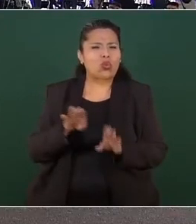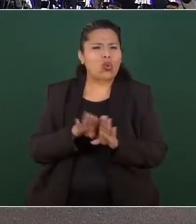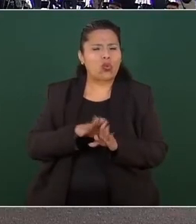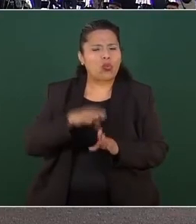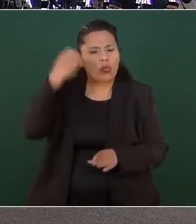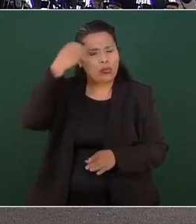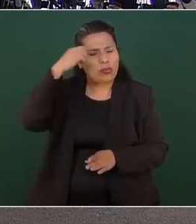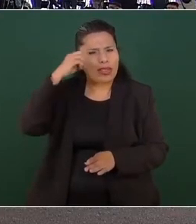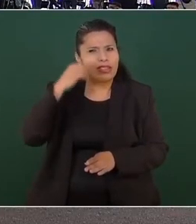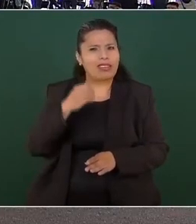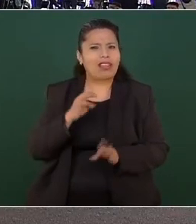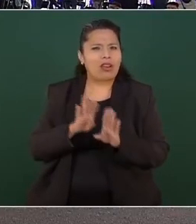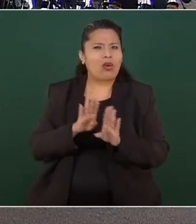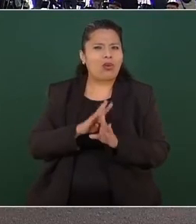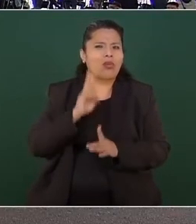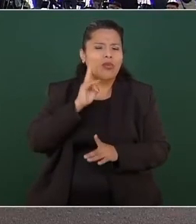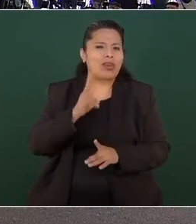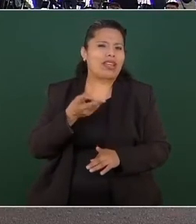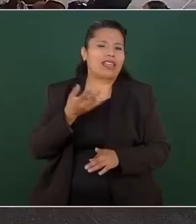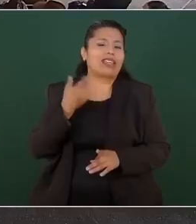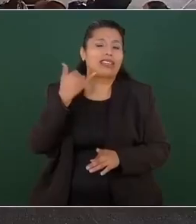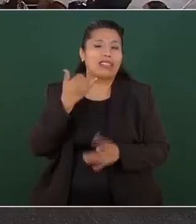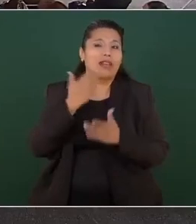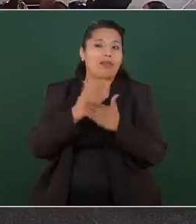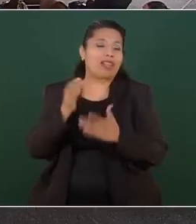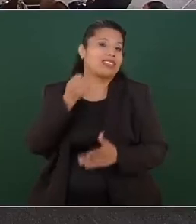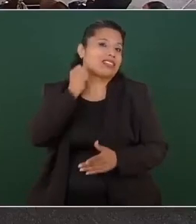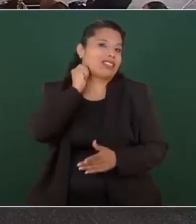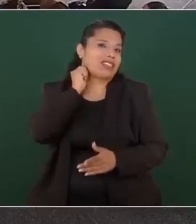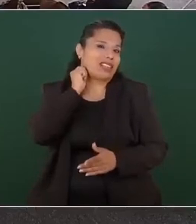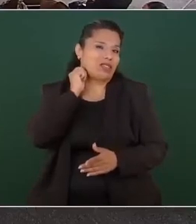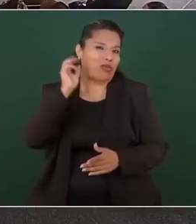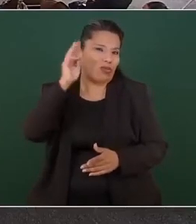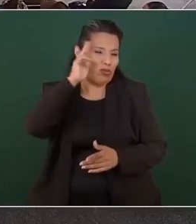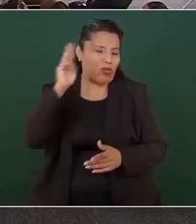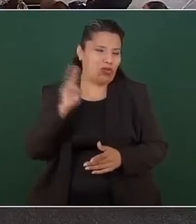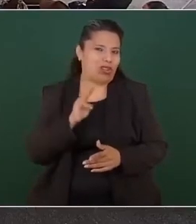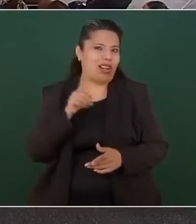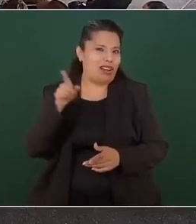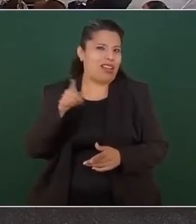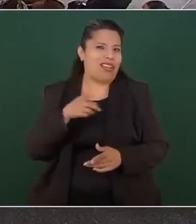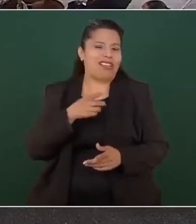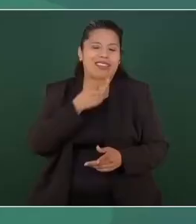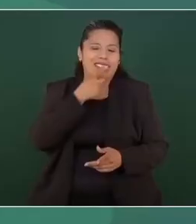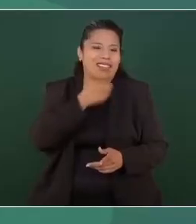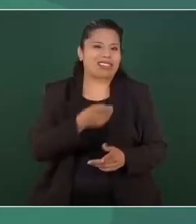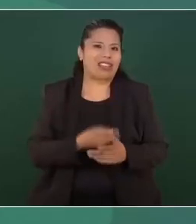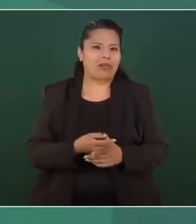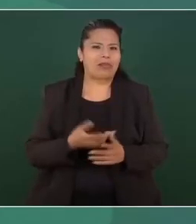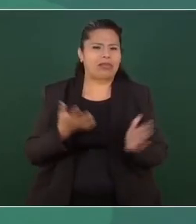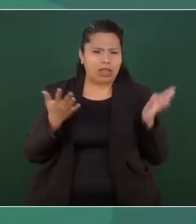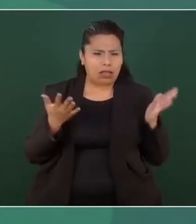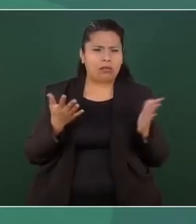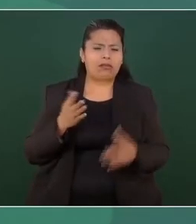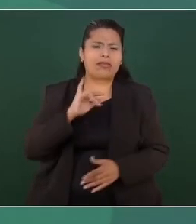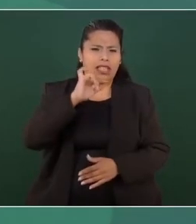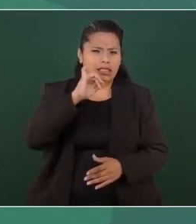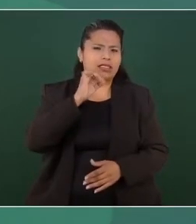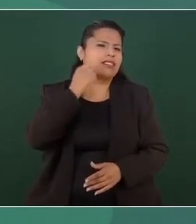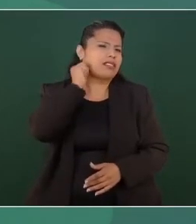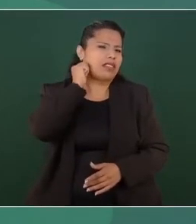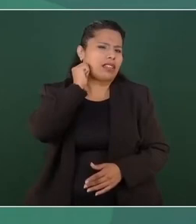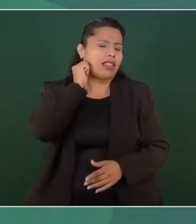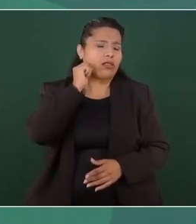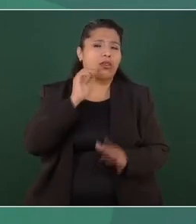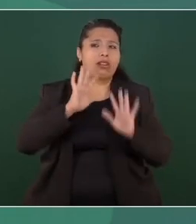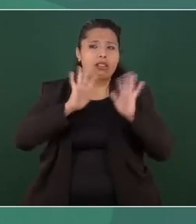senadores?, ¿cómo ve el caso del senador Monreal? Bueno, yo agradecerle mucho a los senadores por aprobar esta